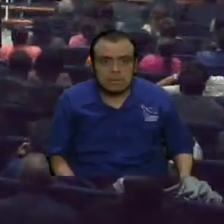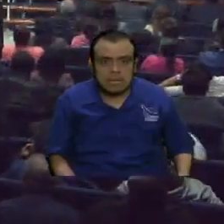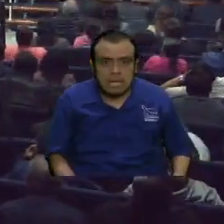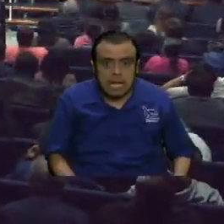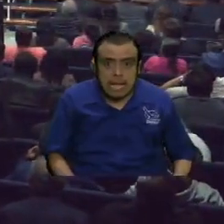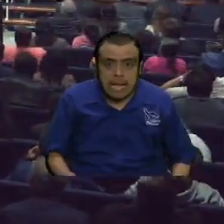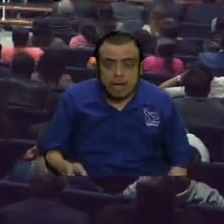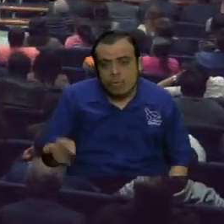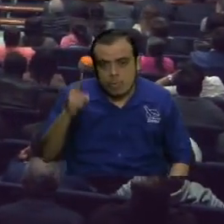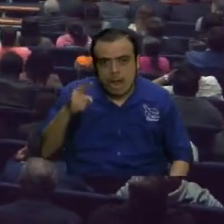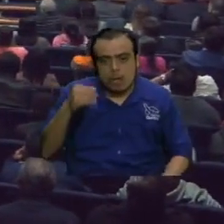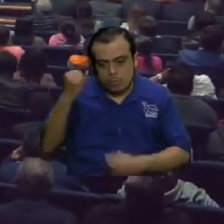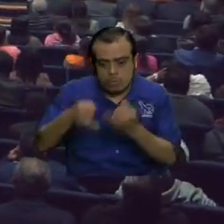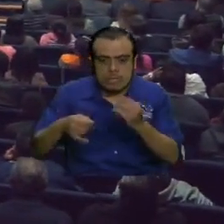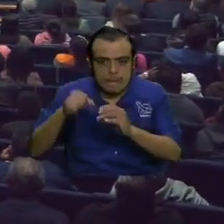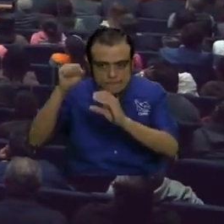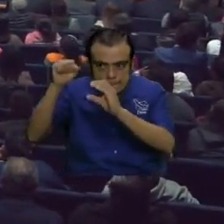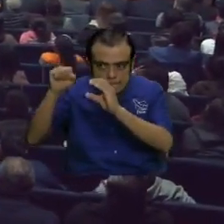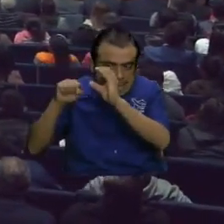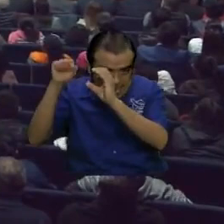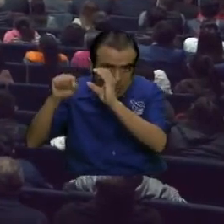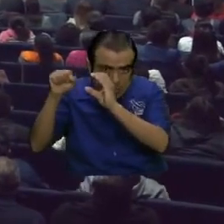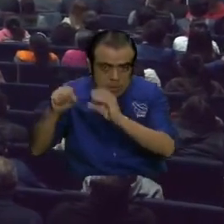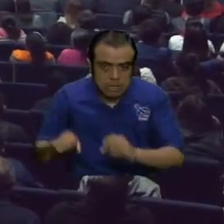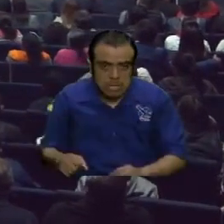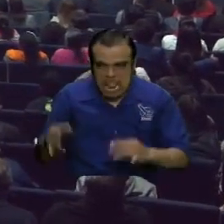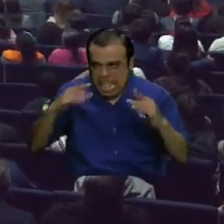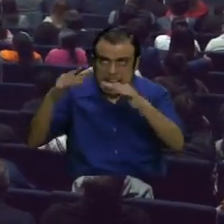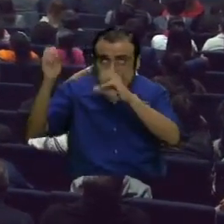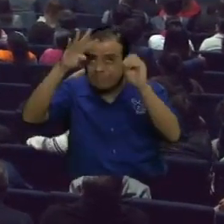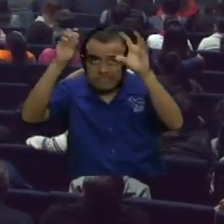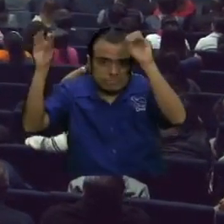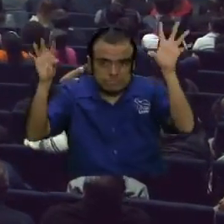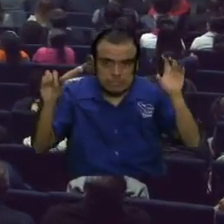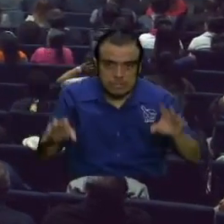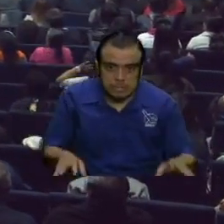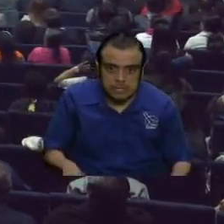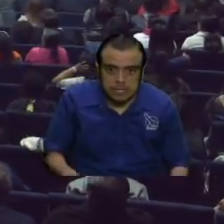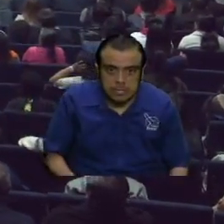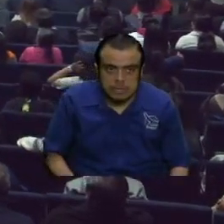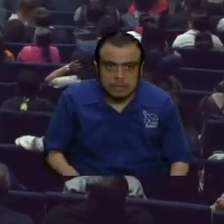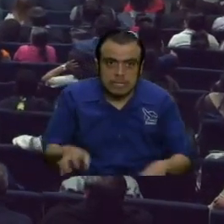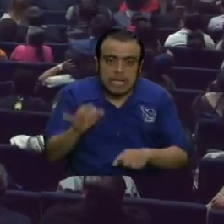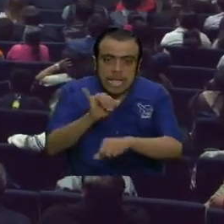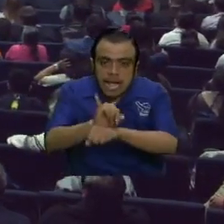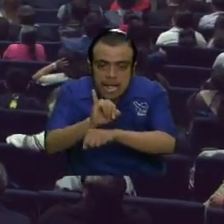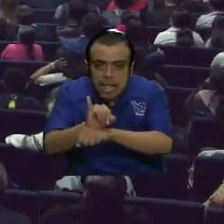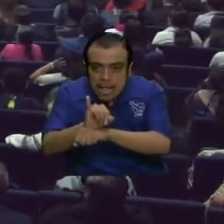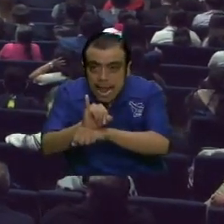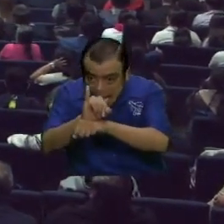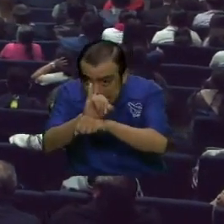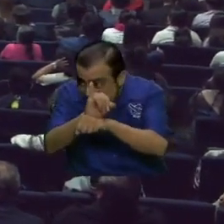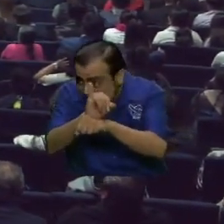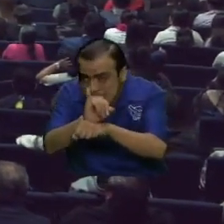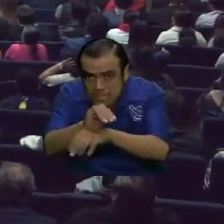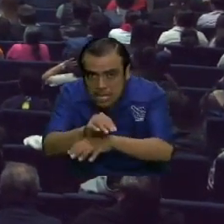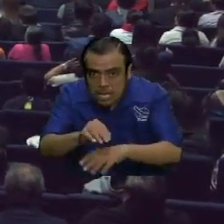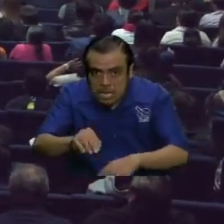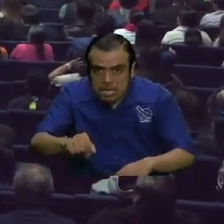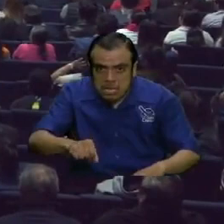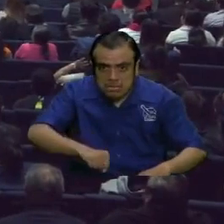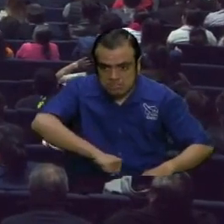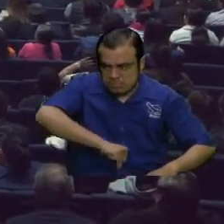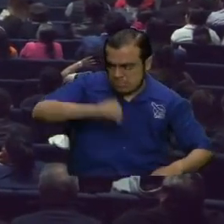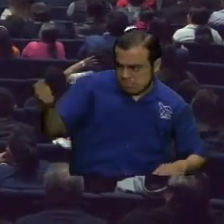Guerra de las Galaxias, la última, la última, ¿verdad? Entonces en la iglesia se pelea Darth Vader con las